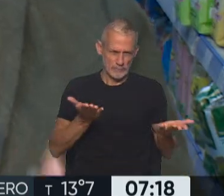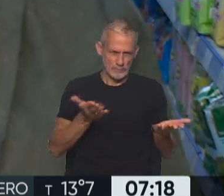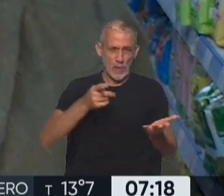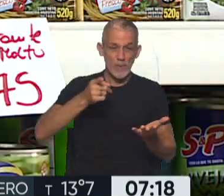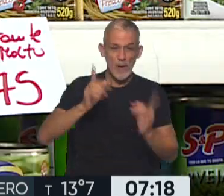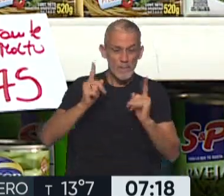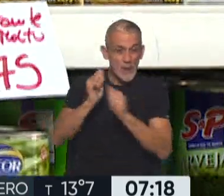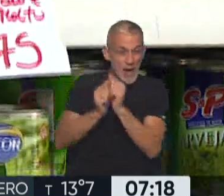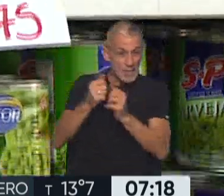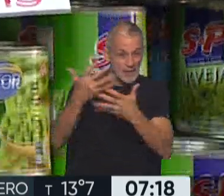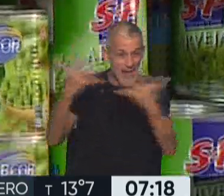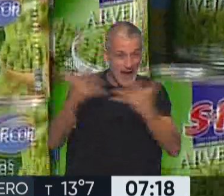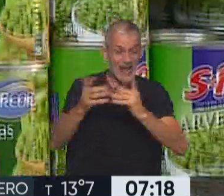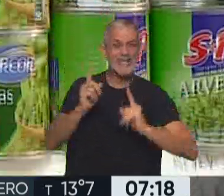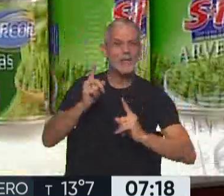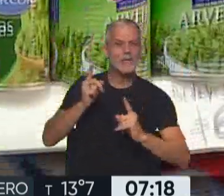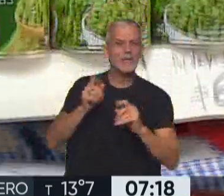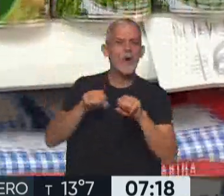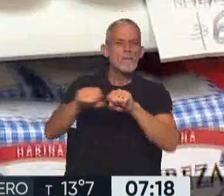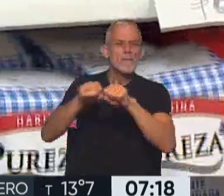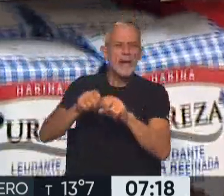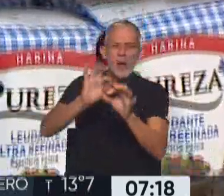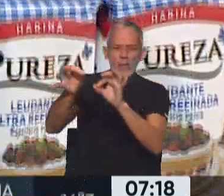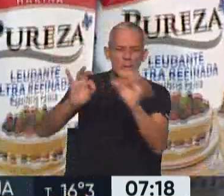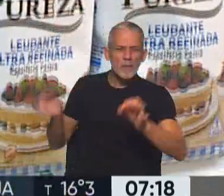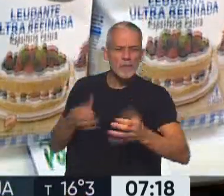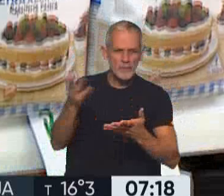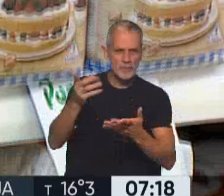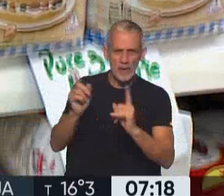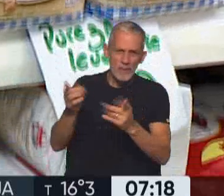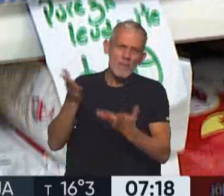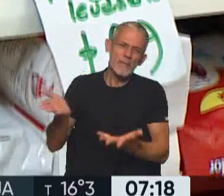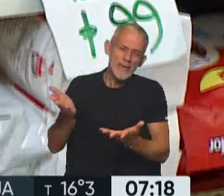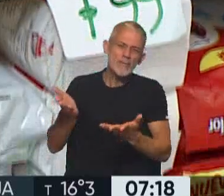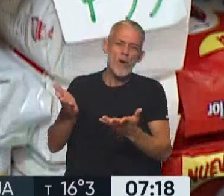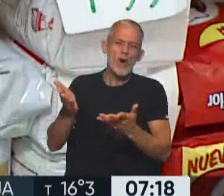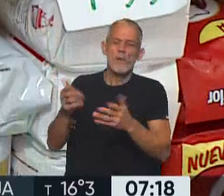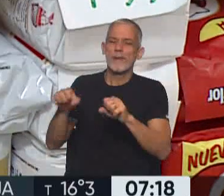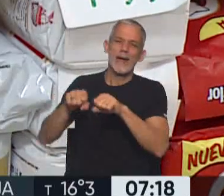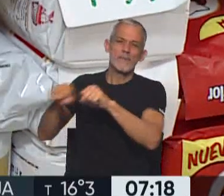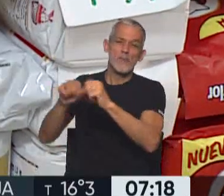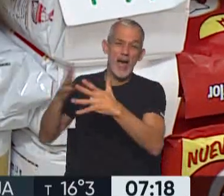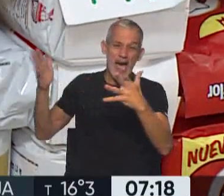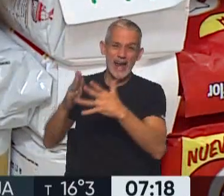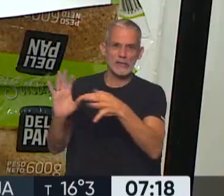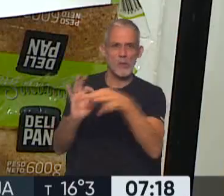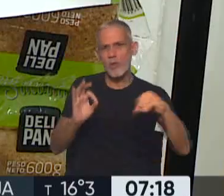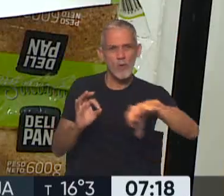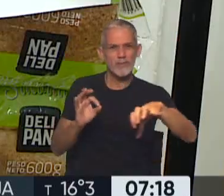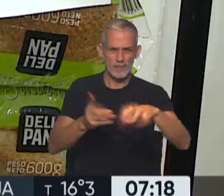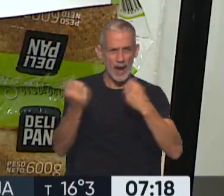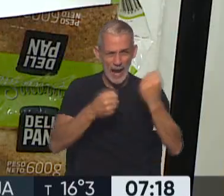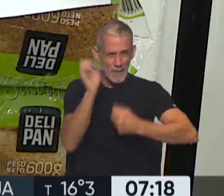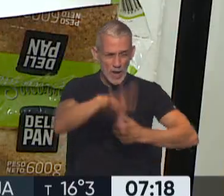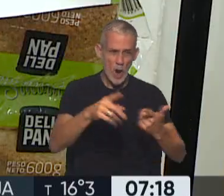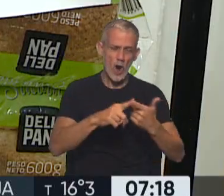ellos hacen también el piquen a los mercaditos de proximidad de las grandes cadenas. Es el mismo trabajito que tienen que hacer. Mandar el camión,